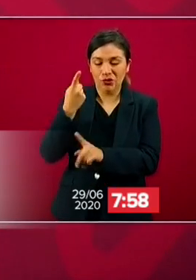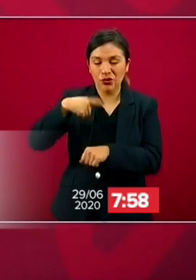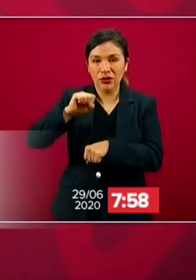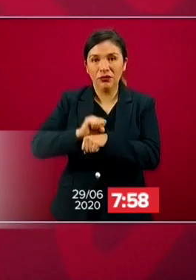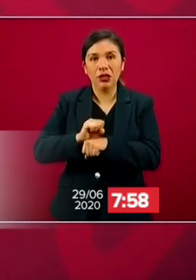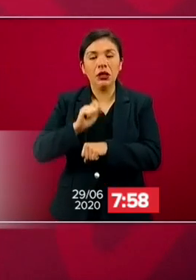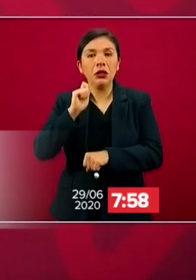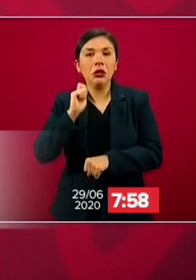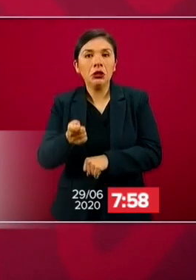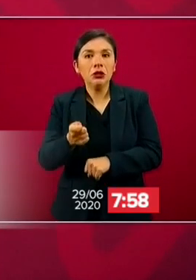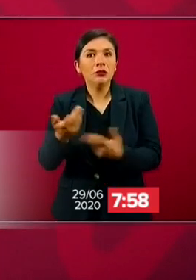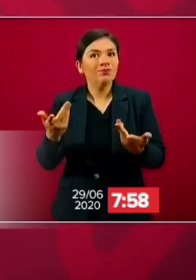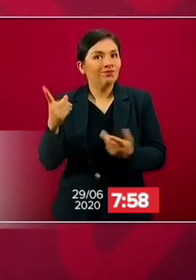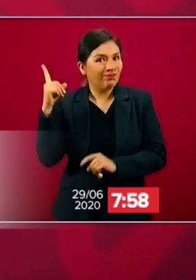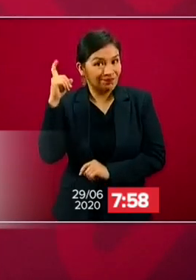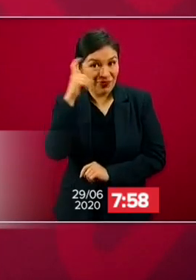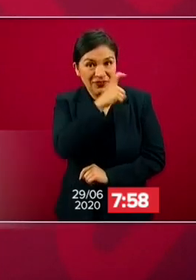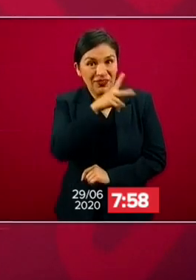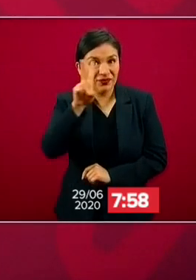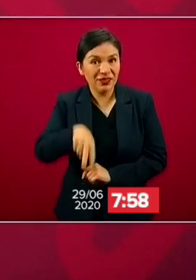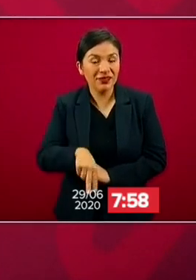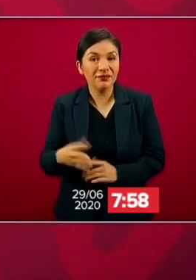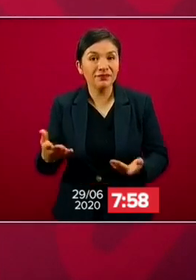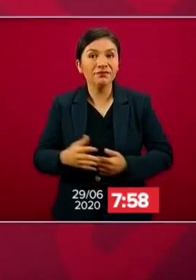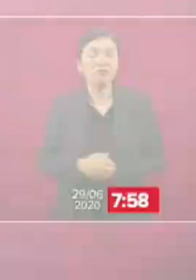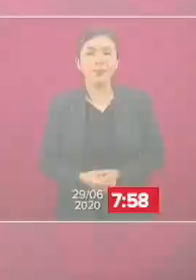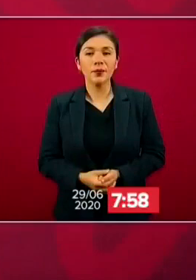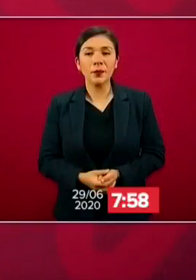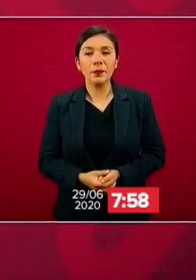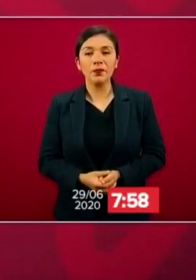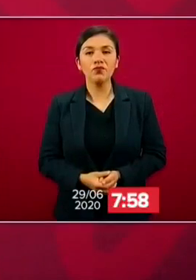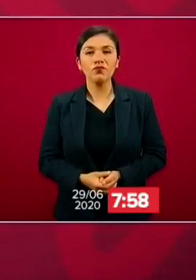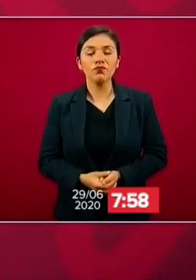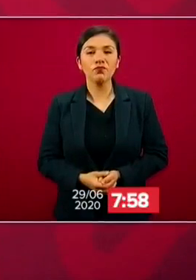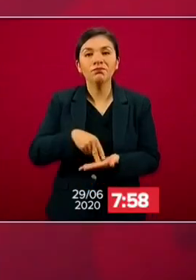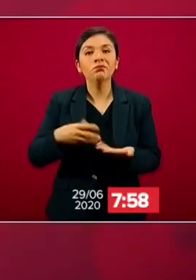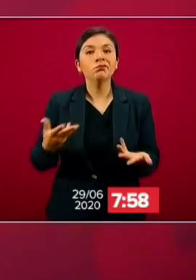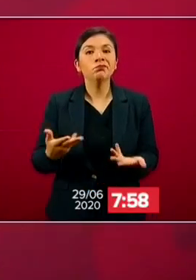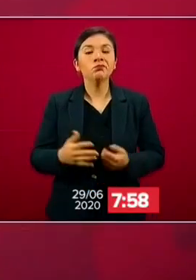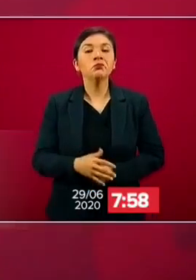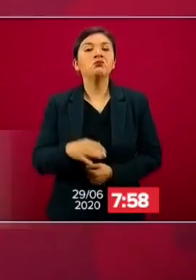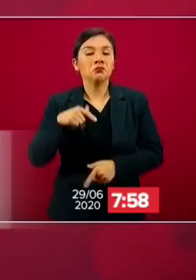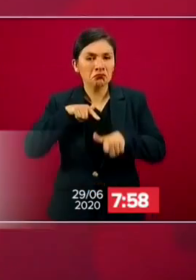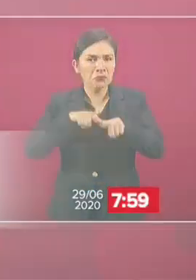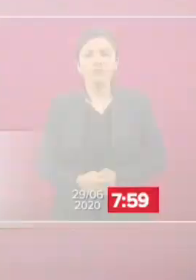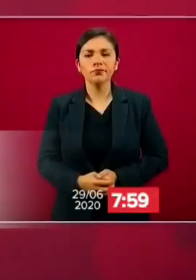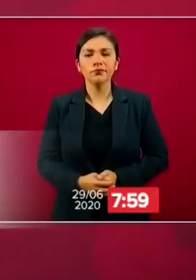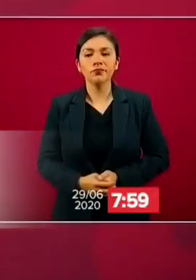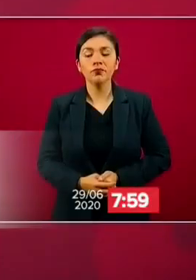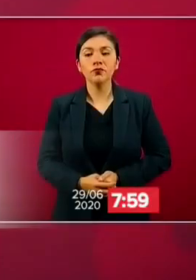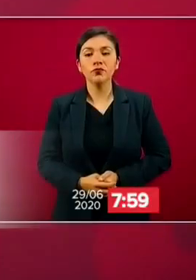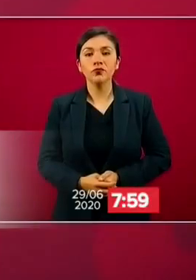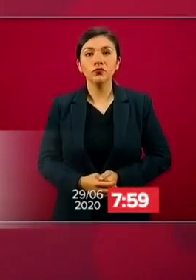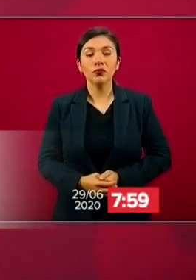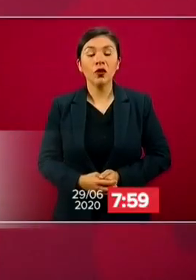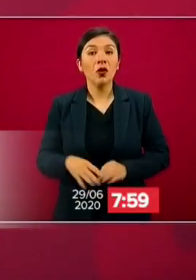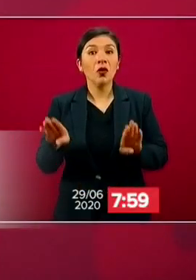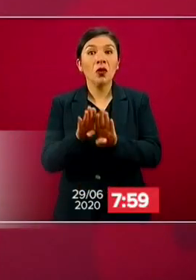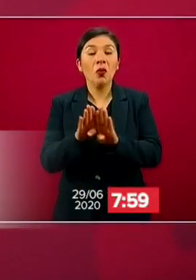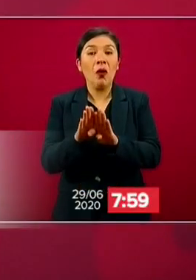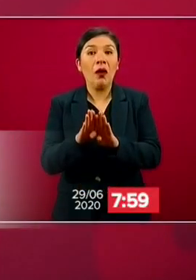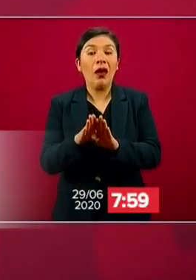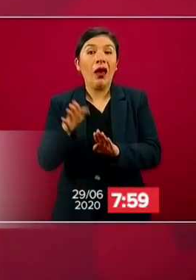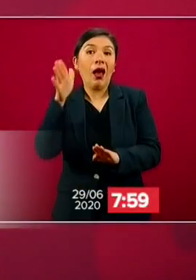Fue compleja. Sin embargo, aquí estamos y seguimos adelante. Ni un paso atrás,